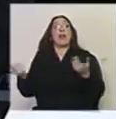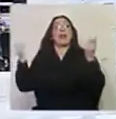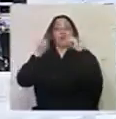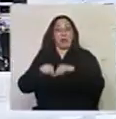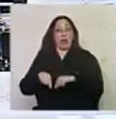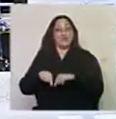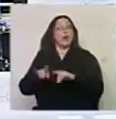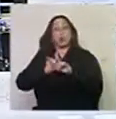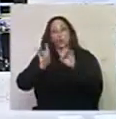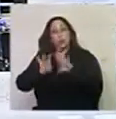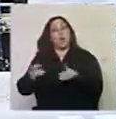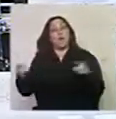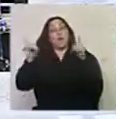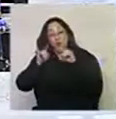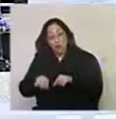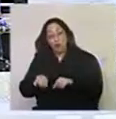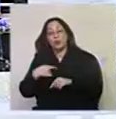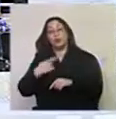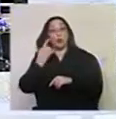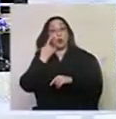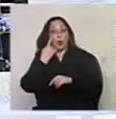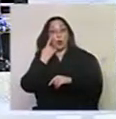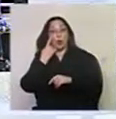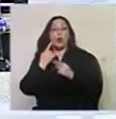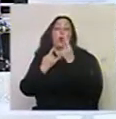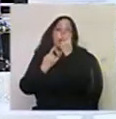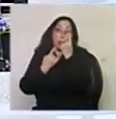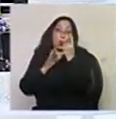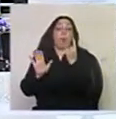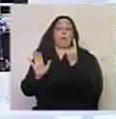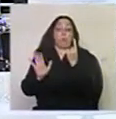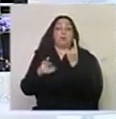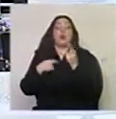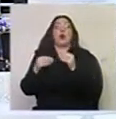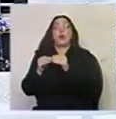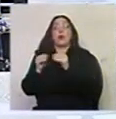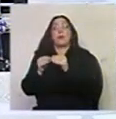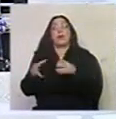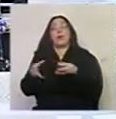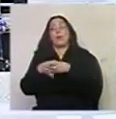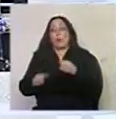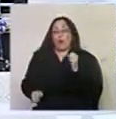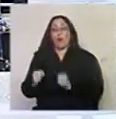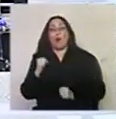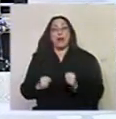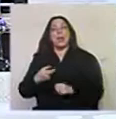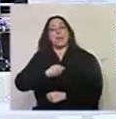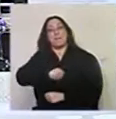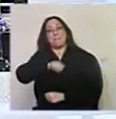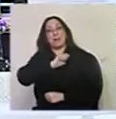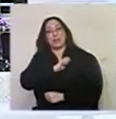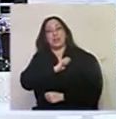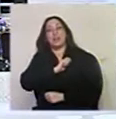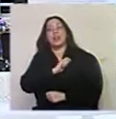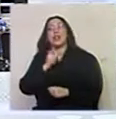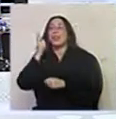vuelven yo conozco uno por lo menos que es compañero de un grupo de corredores un español que